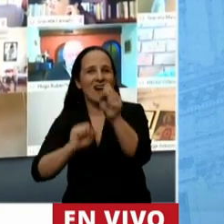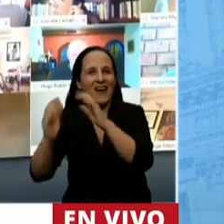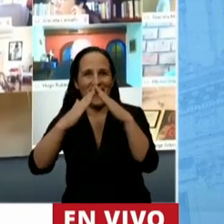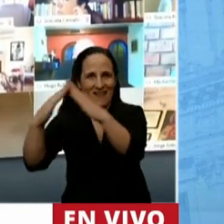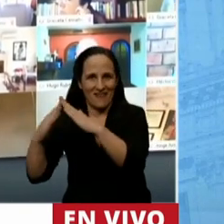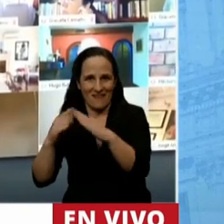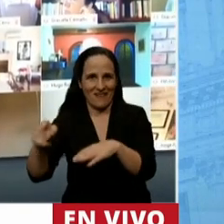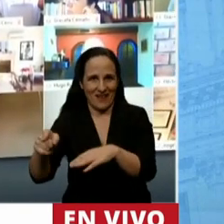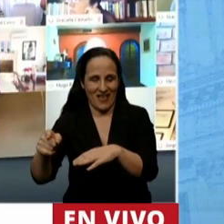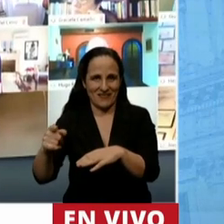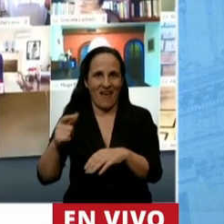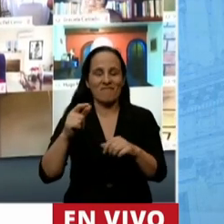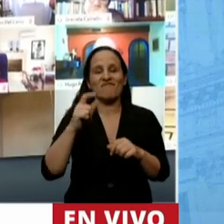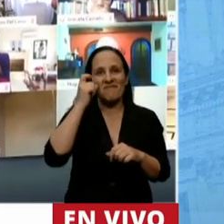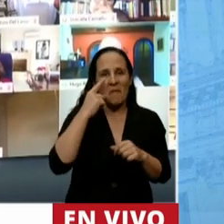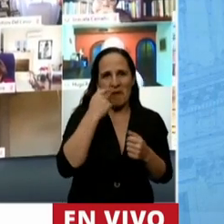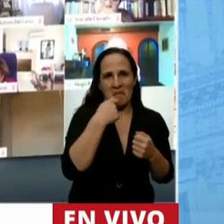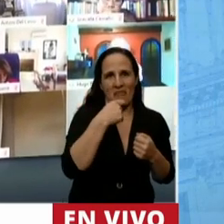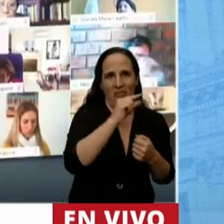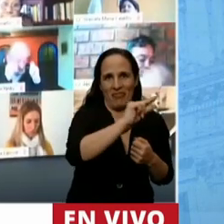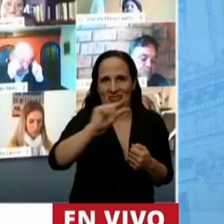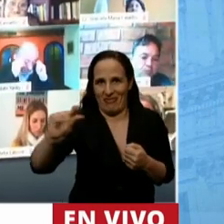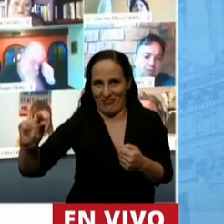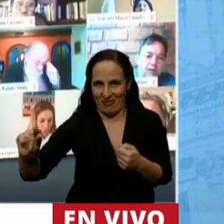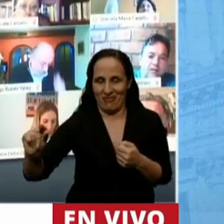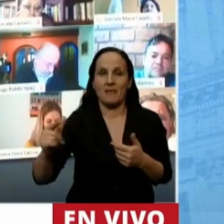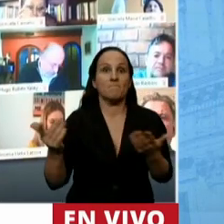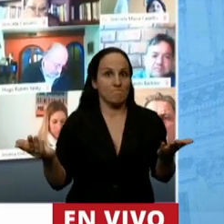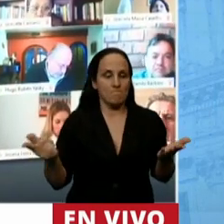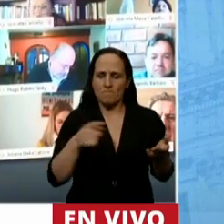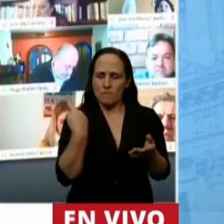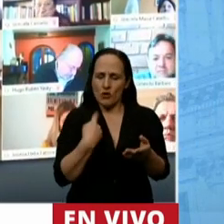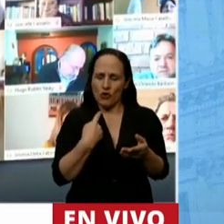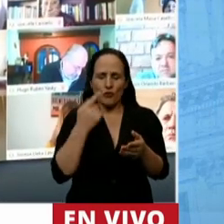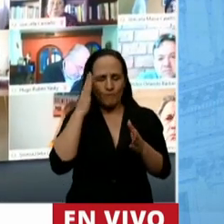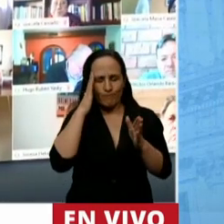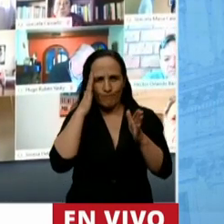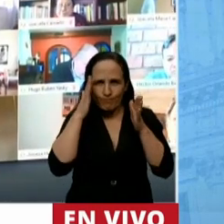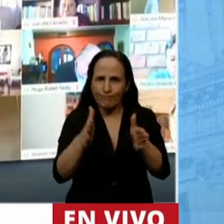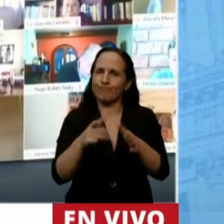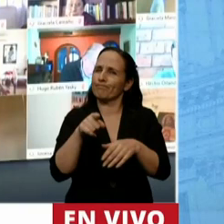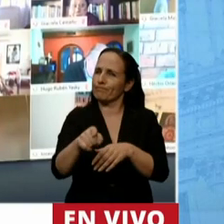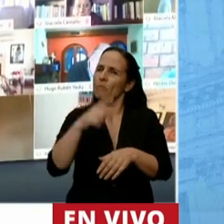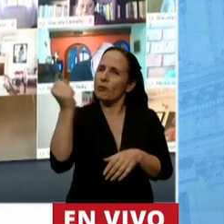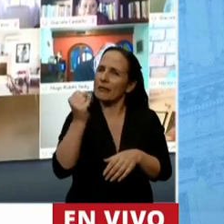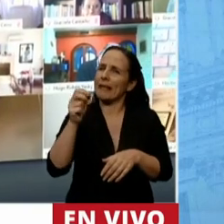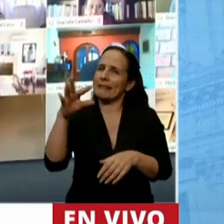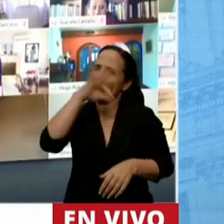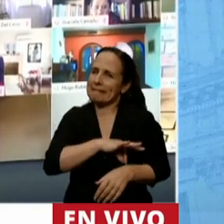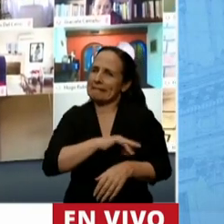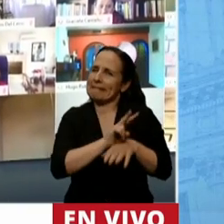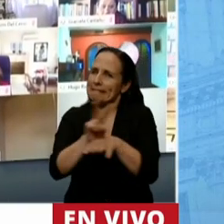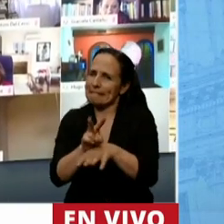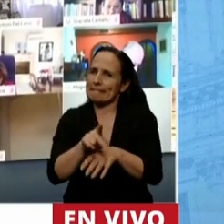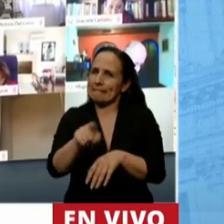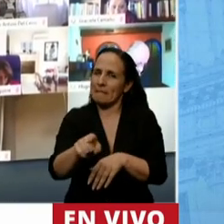allí es donde nosotros apuntamos una política de cuidado de los ingresos a los sectores